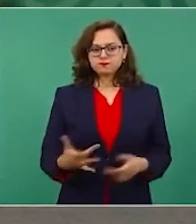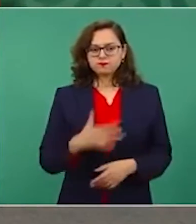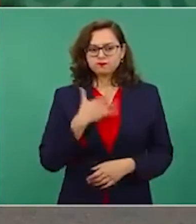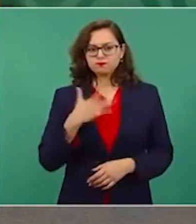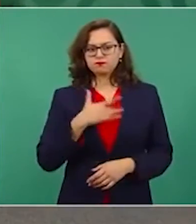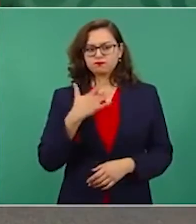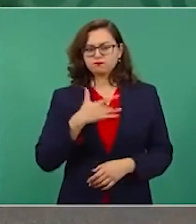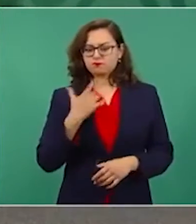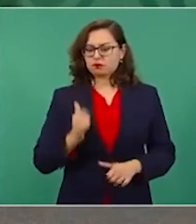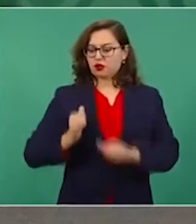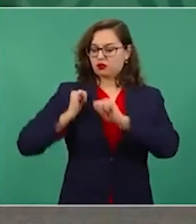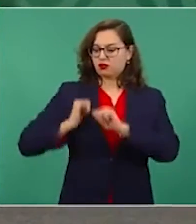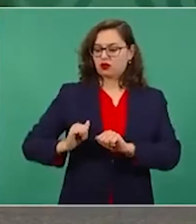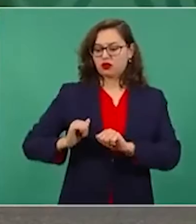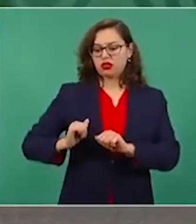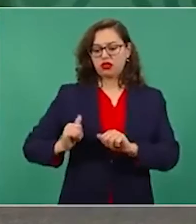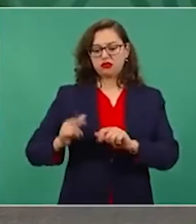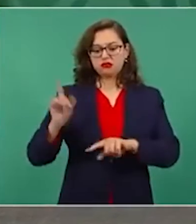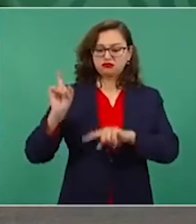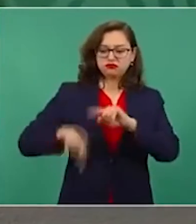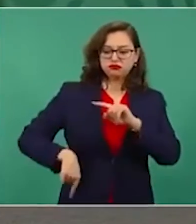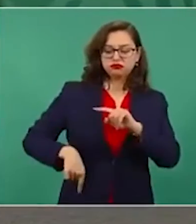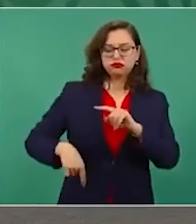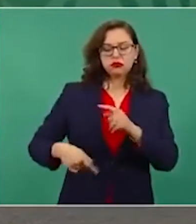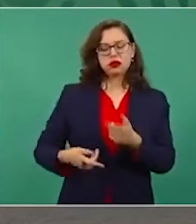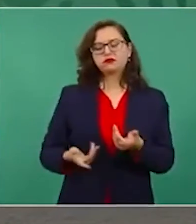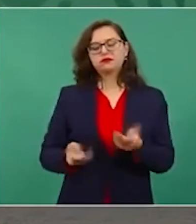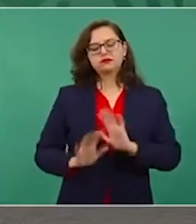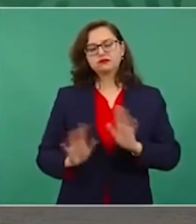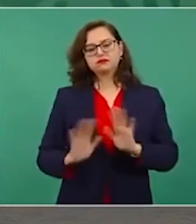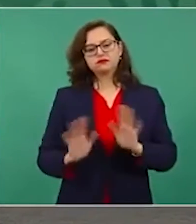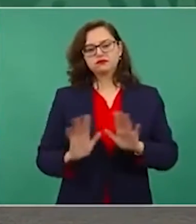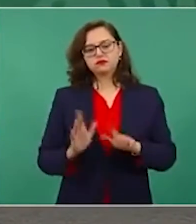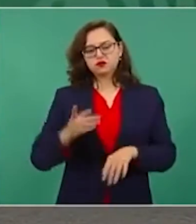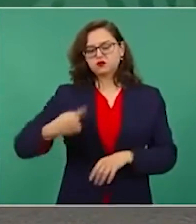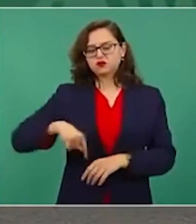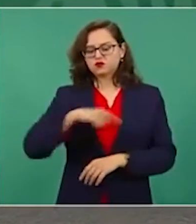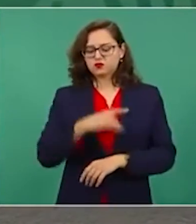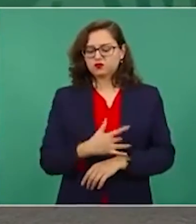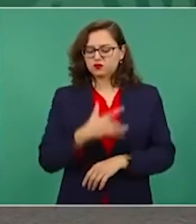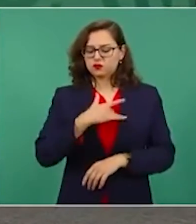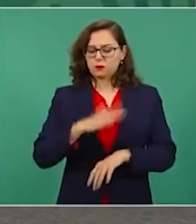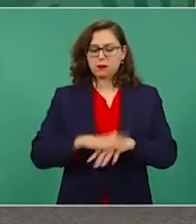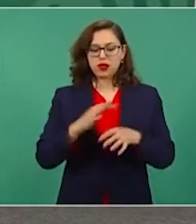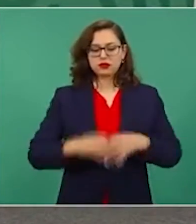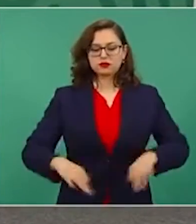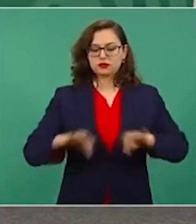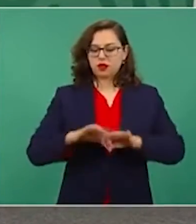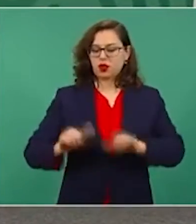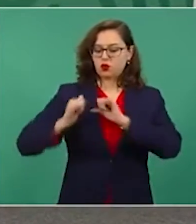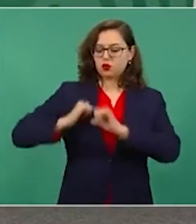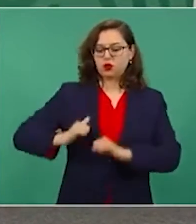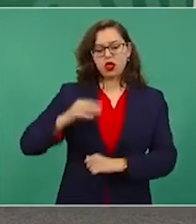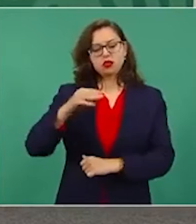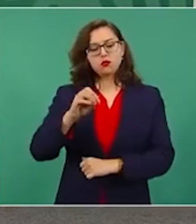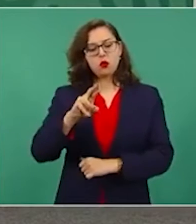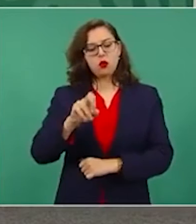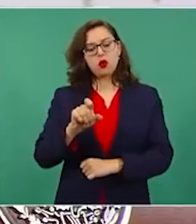autoridad y para nosotros lo más importante es la autoridad moral.